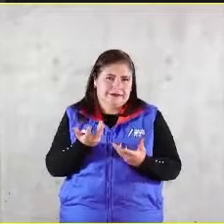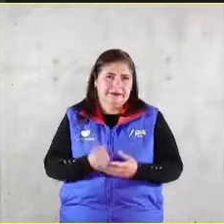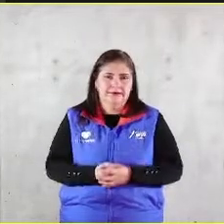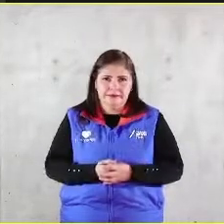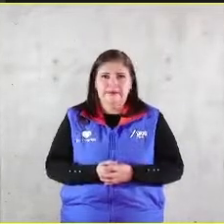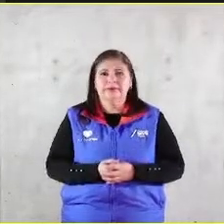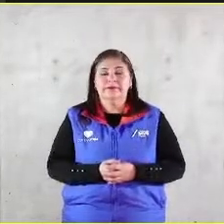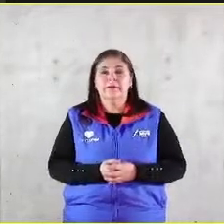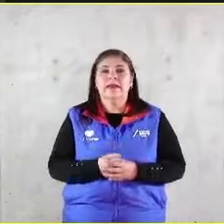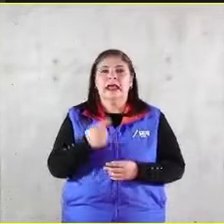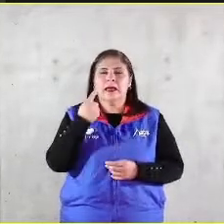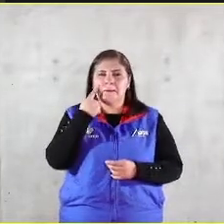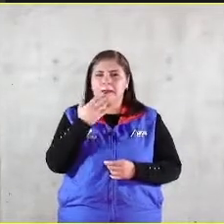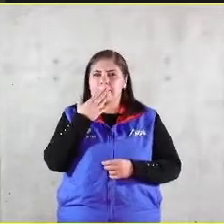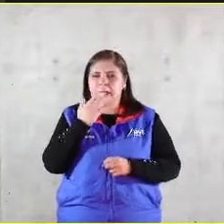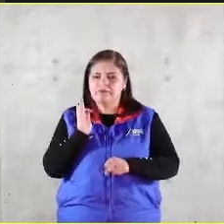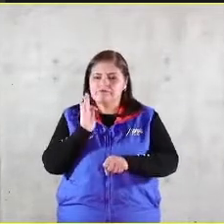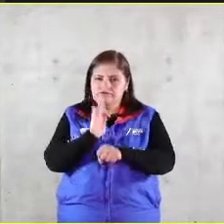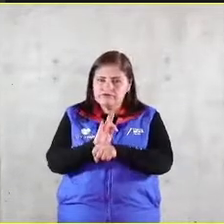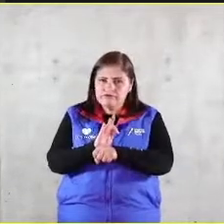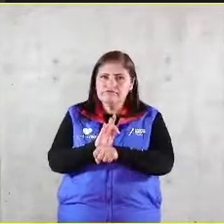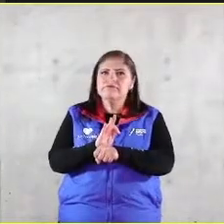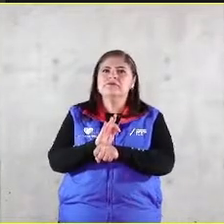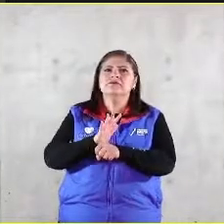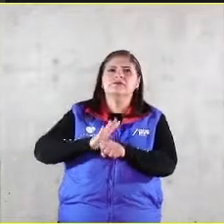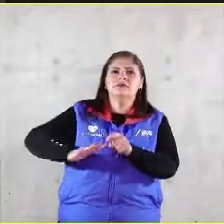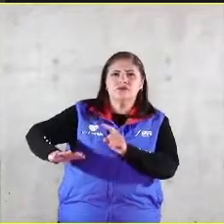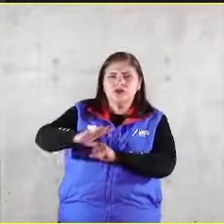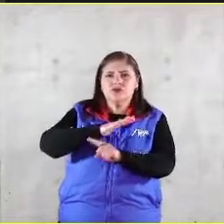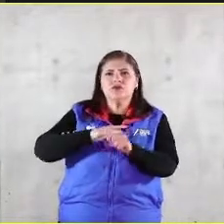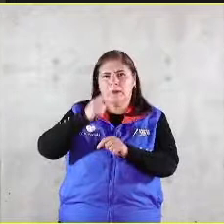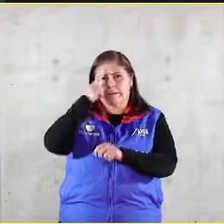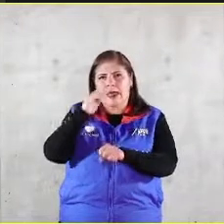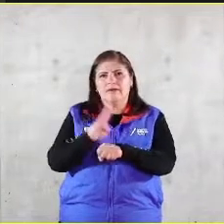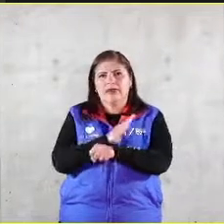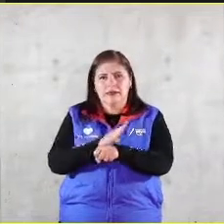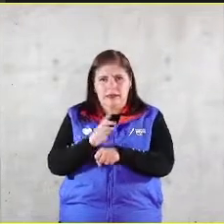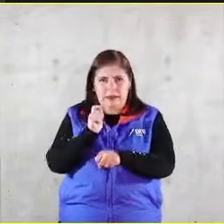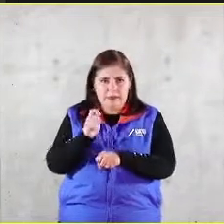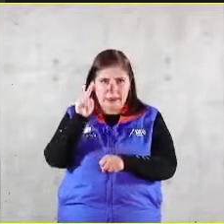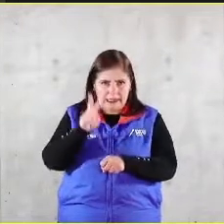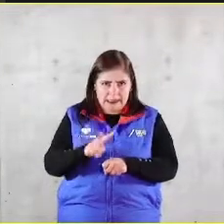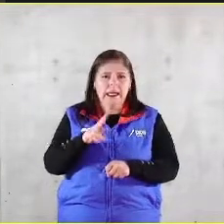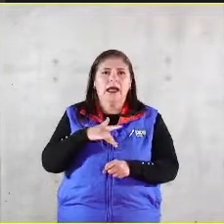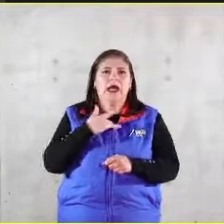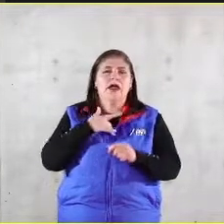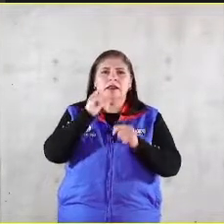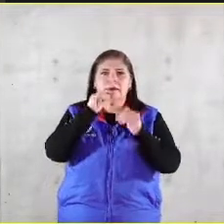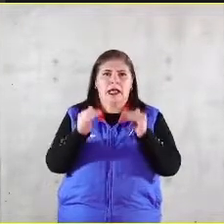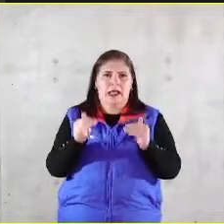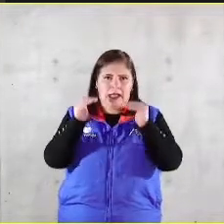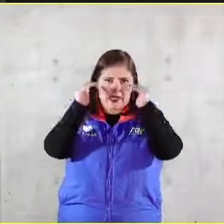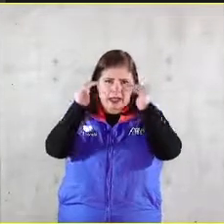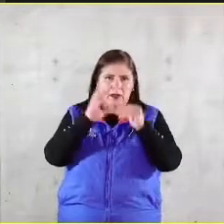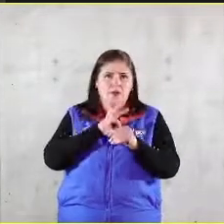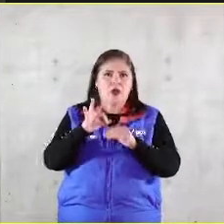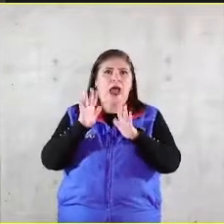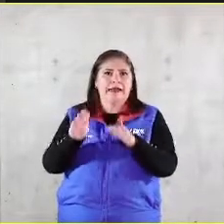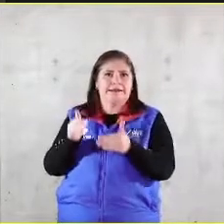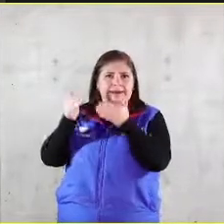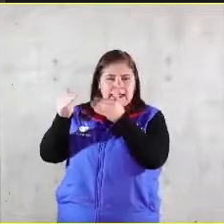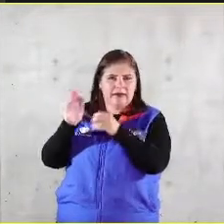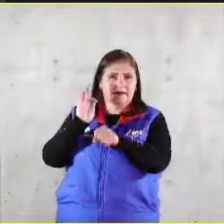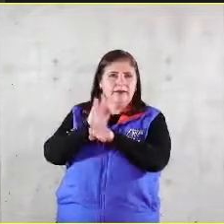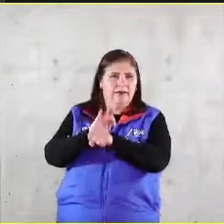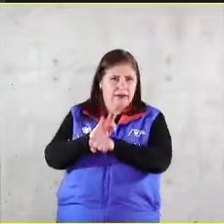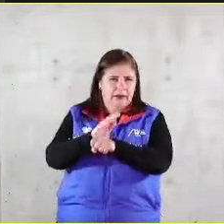aquí está el bien común interno el de todos nuestros stakeholders y también en la parte superior en el bien común externo están aquellos